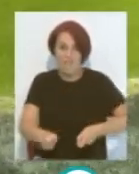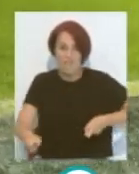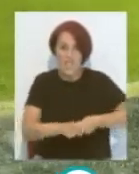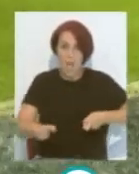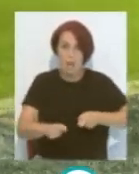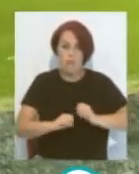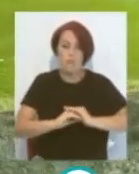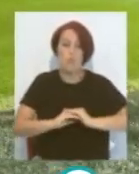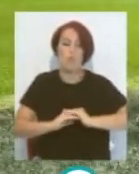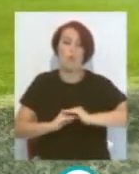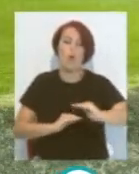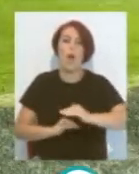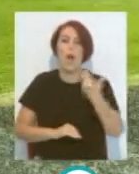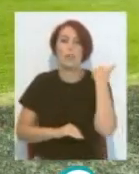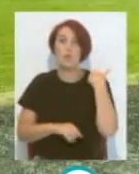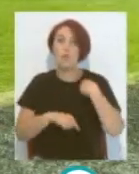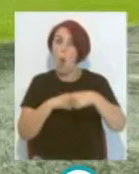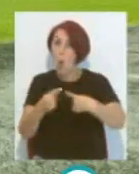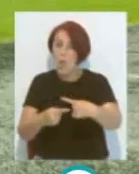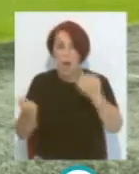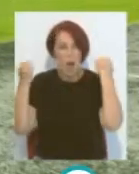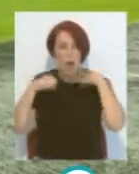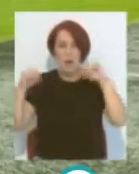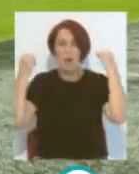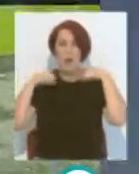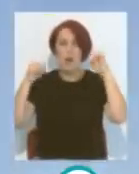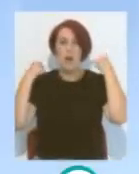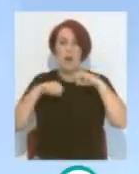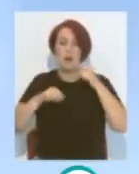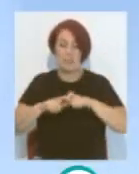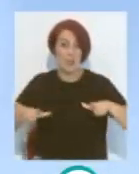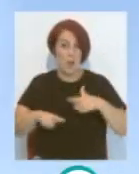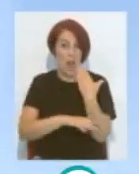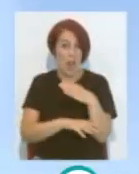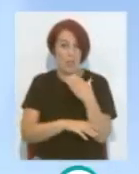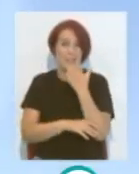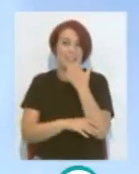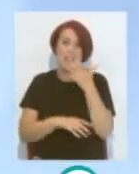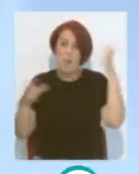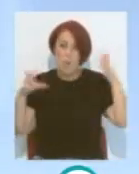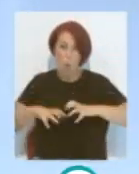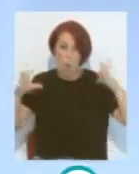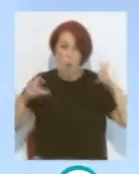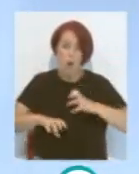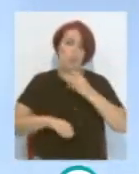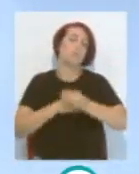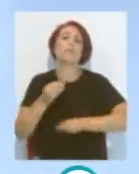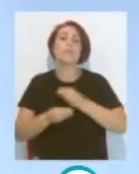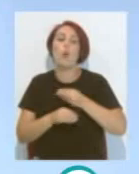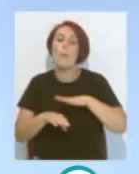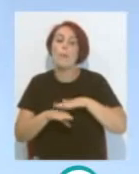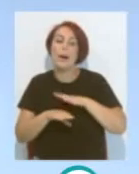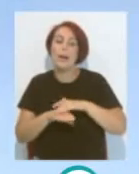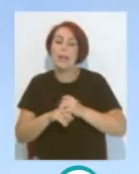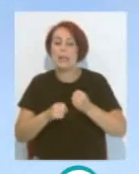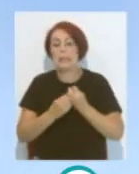antes entrenábamos todos los días Todos los días encima del campo Si llovía lo hacíamos para cuidar